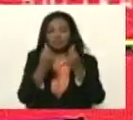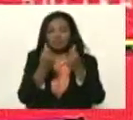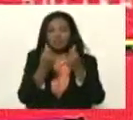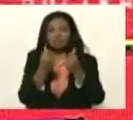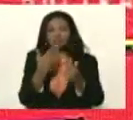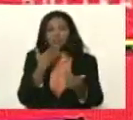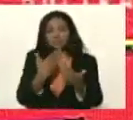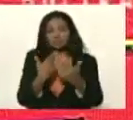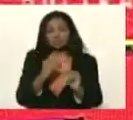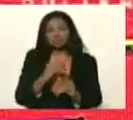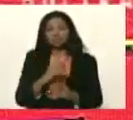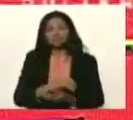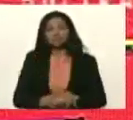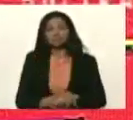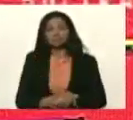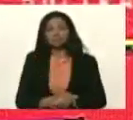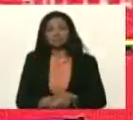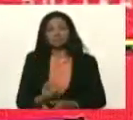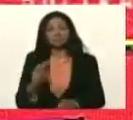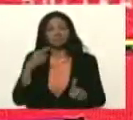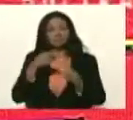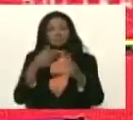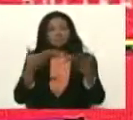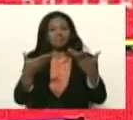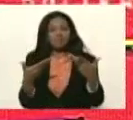solicitud, de asignar,